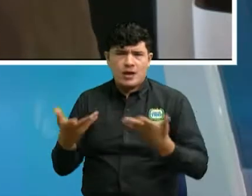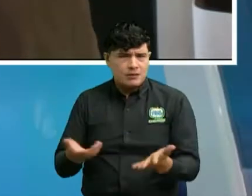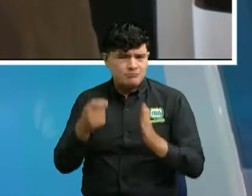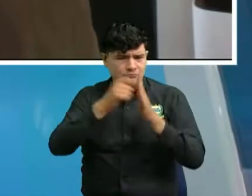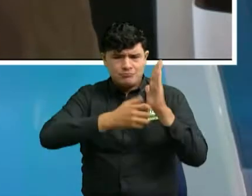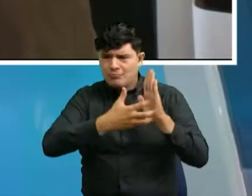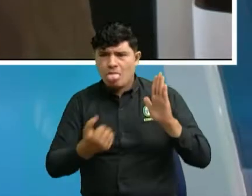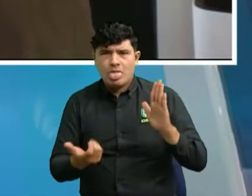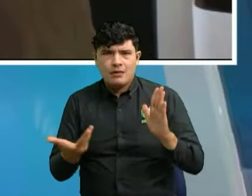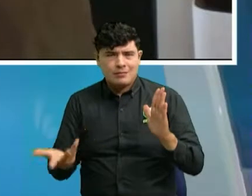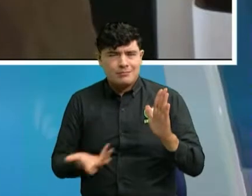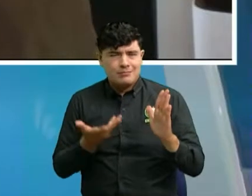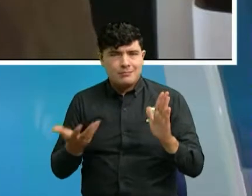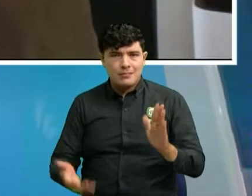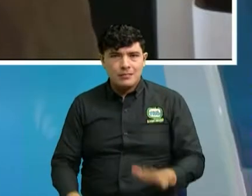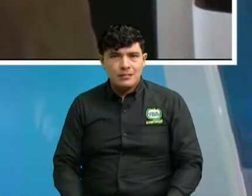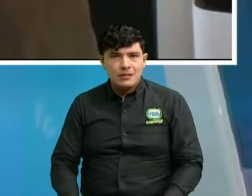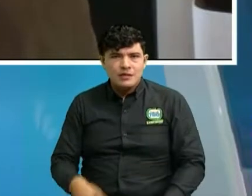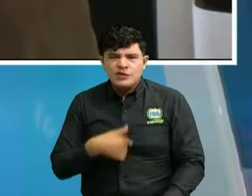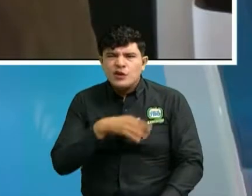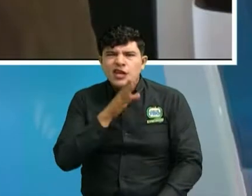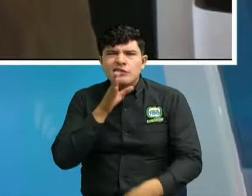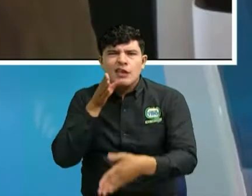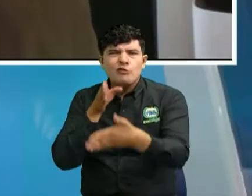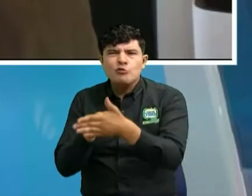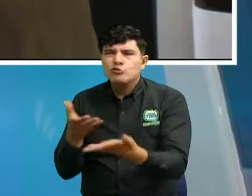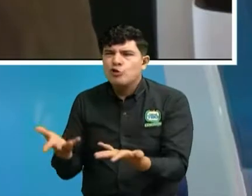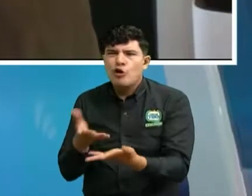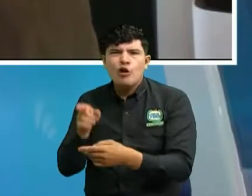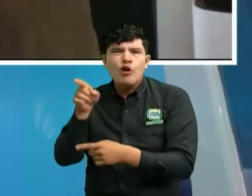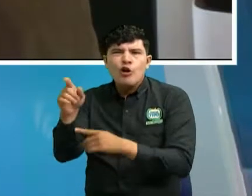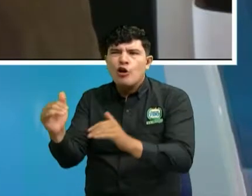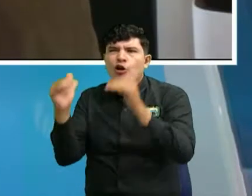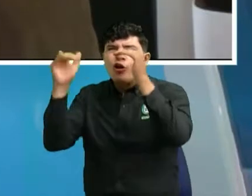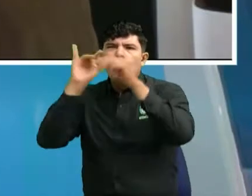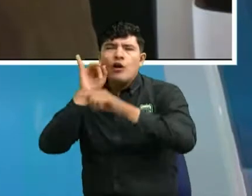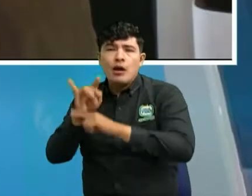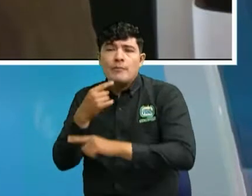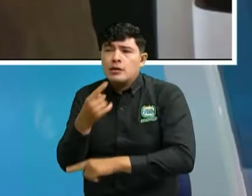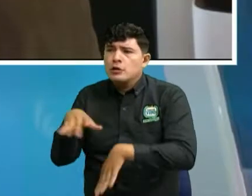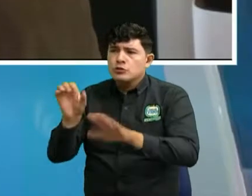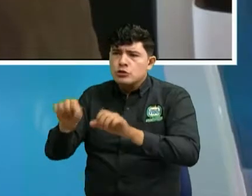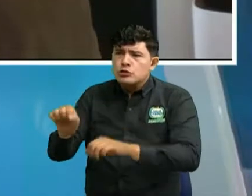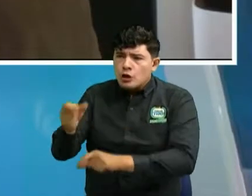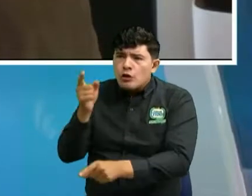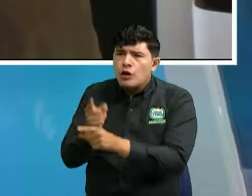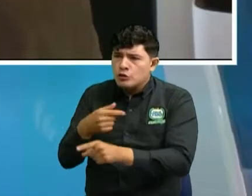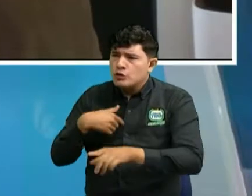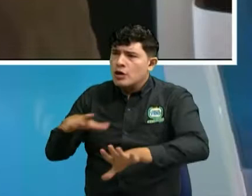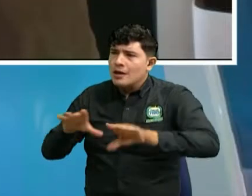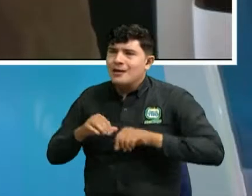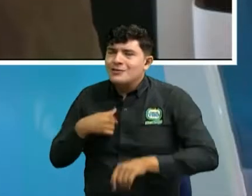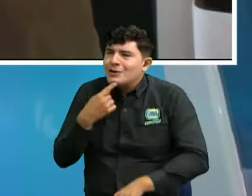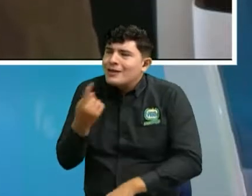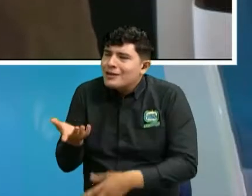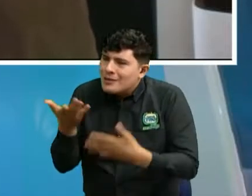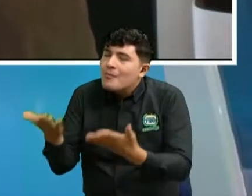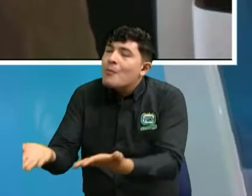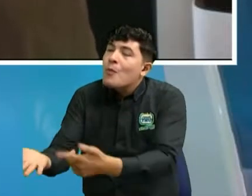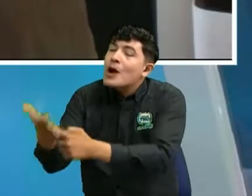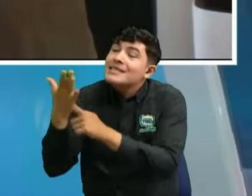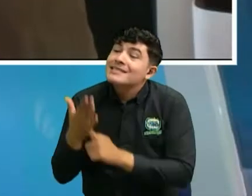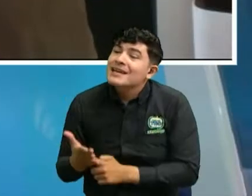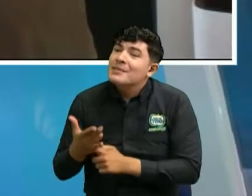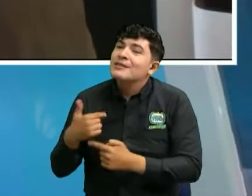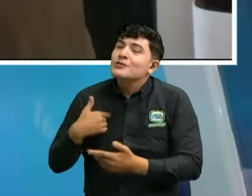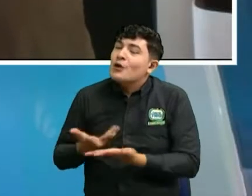Y no tengo contra quién denunciar, porque ellos todo el tiempo me dicen que sí, que yo la adquirí. Y yo les digo, demuéstreme dónde